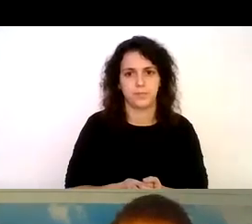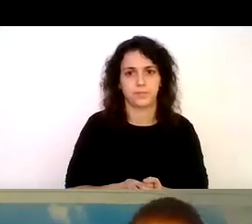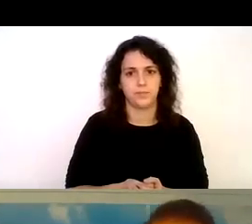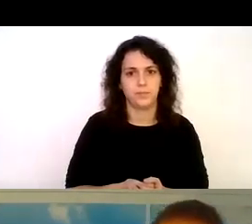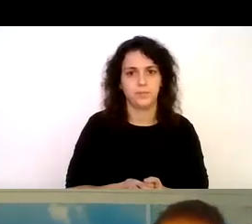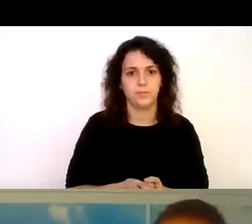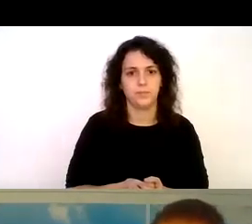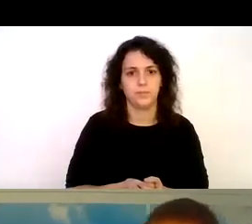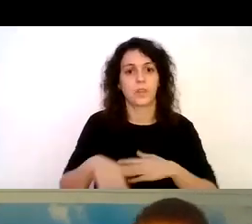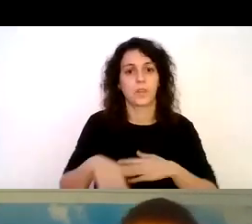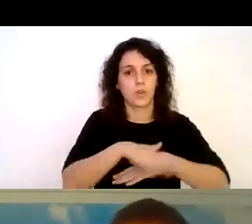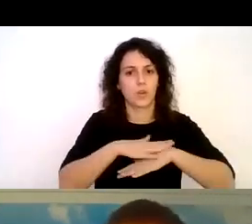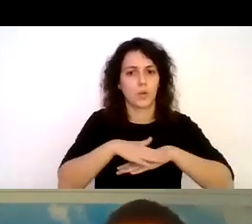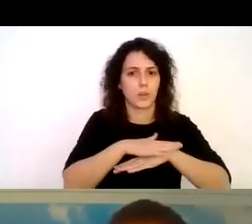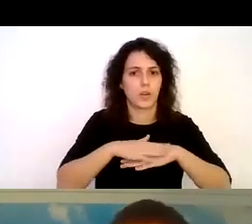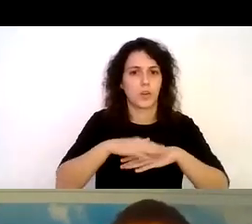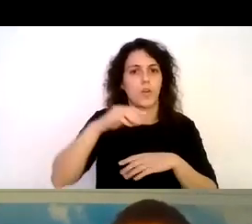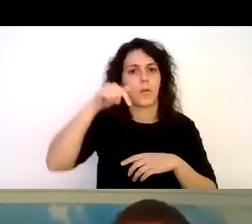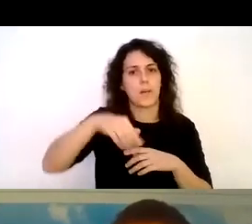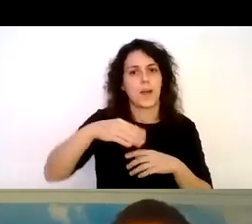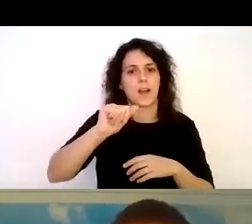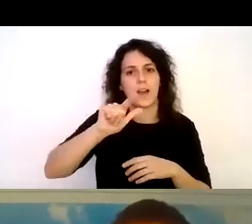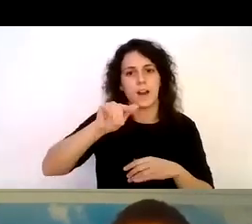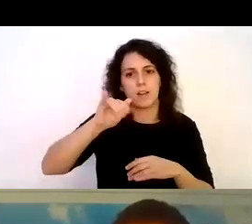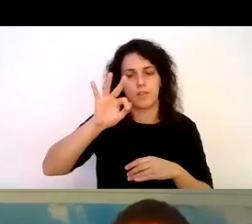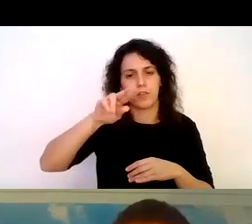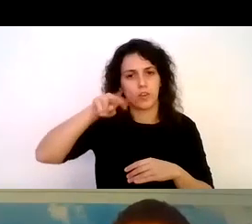gobierno de Baja California Sur mejor futuro